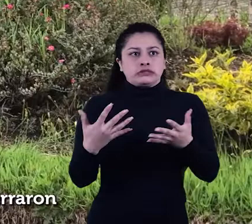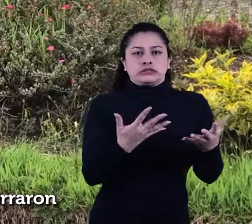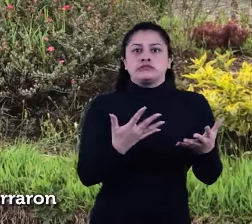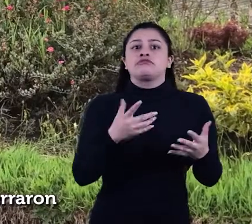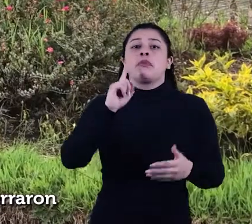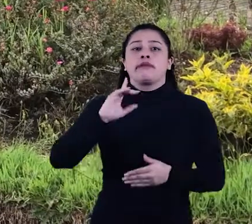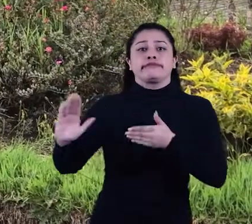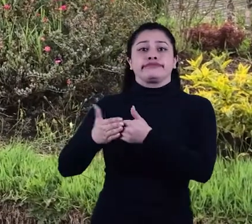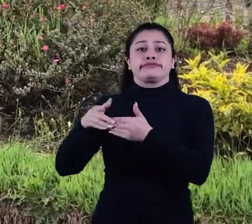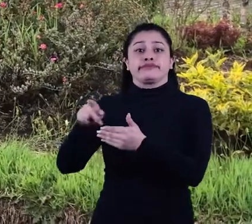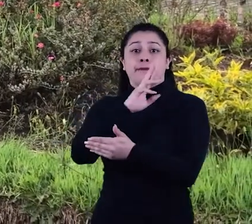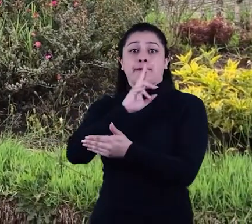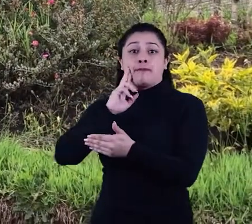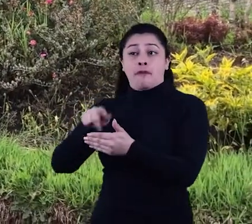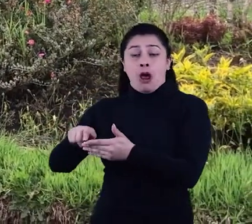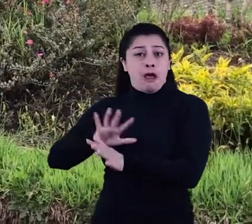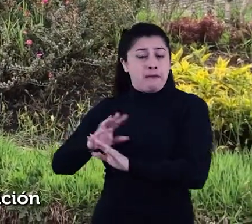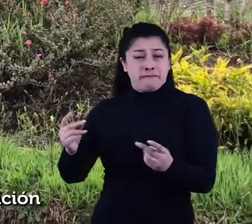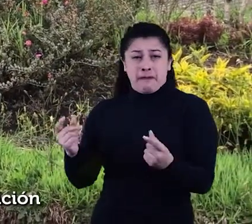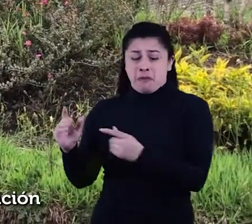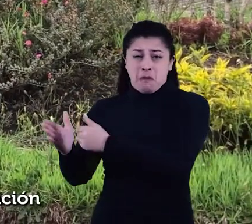los primeros lugares que cerraron fueron ellos.